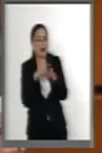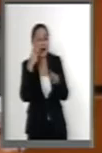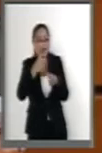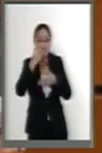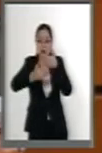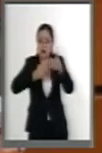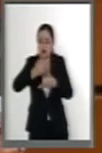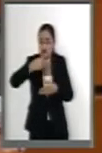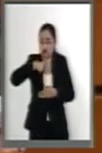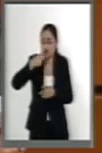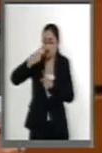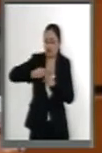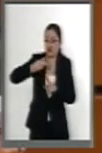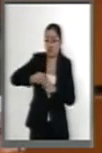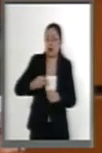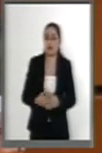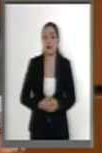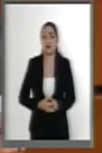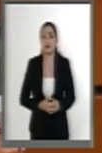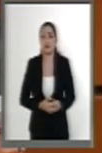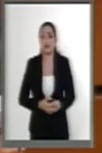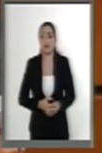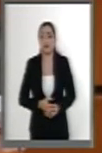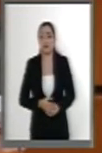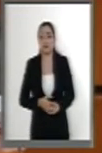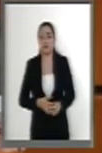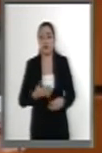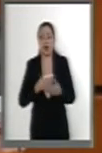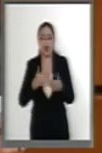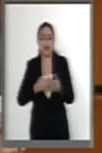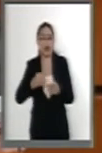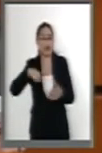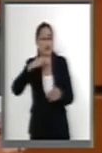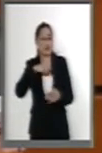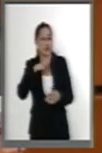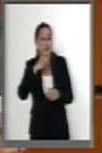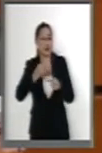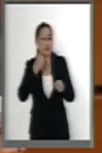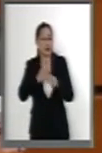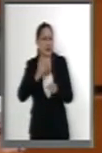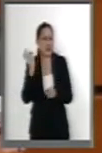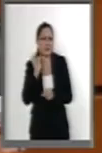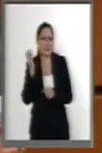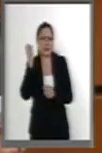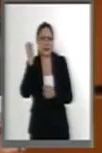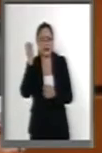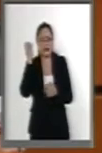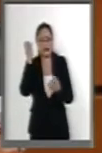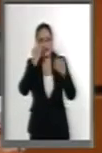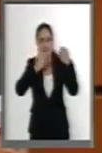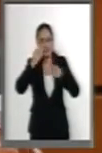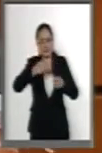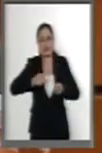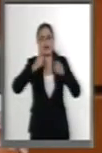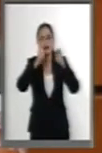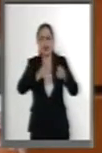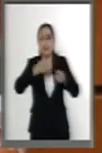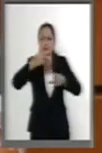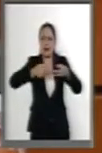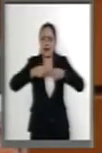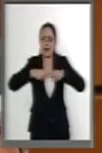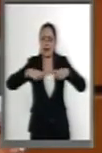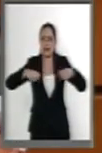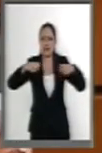Ya no digamos lo que vamos a ver hoy, que tendremos la oportunidad de analizarlo, los nombramientos de los magistrados